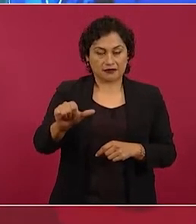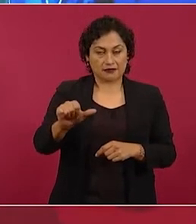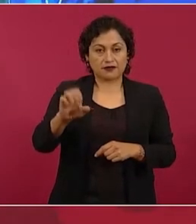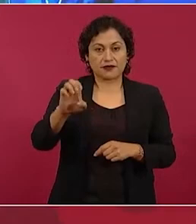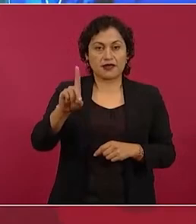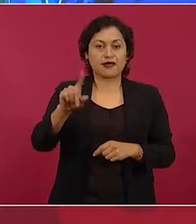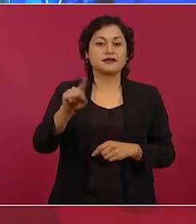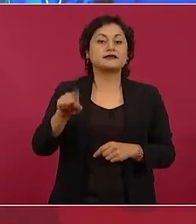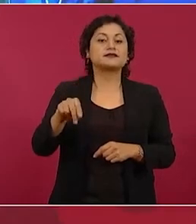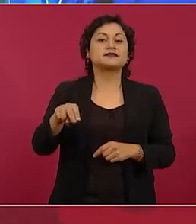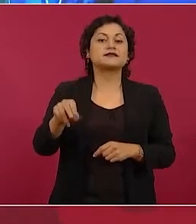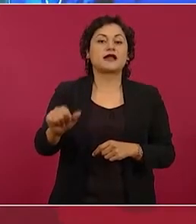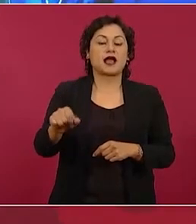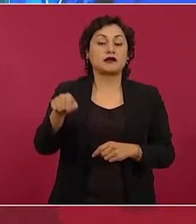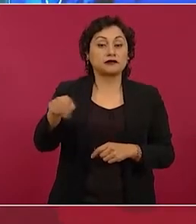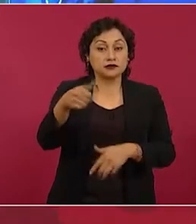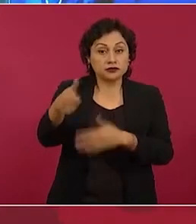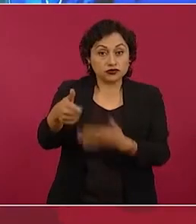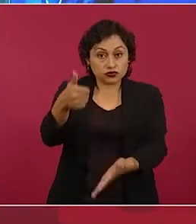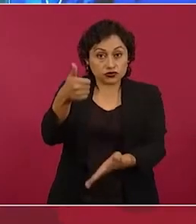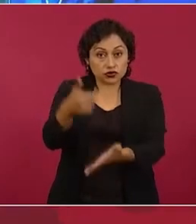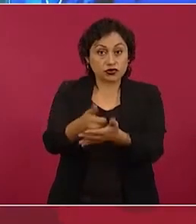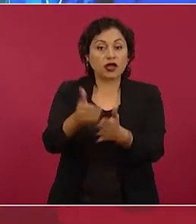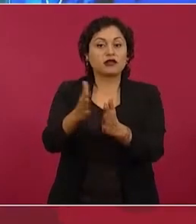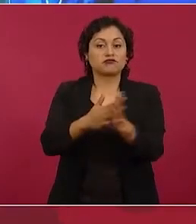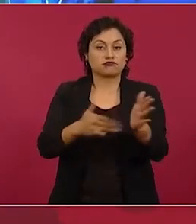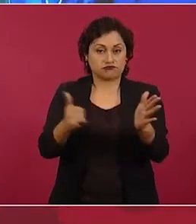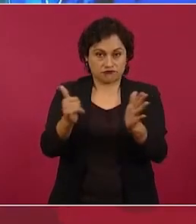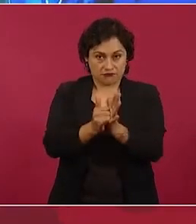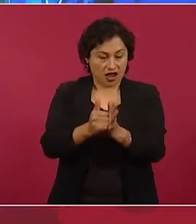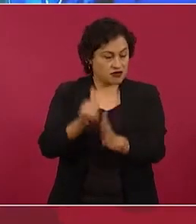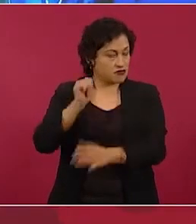una ciudad maya, antigua,